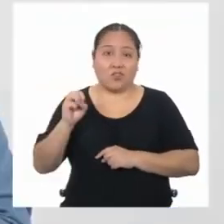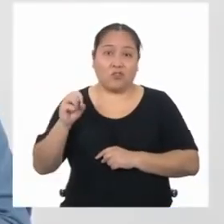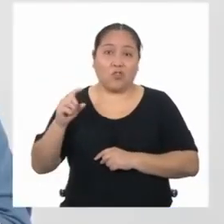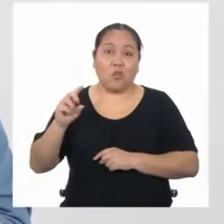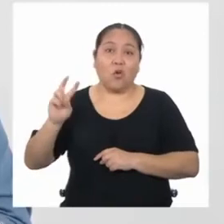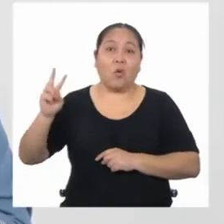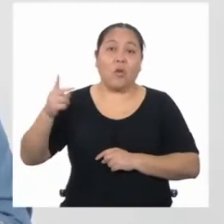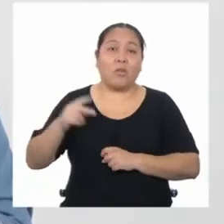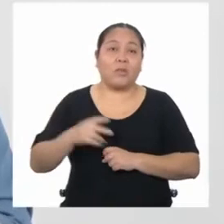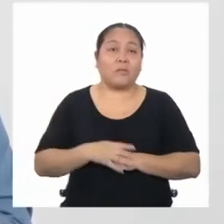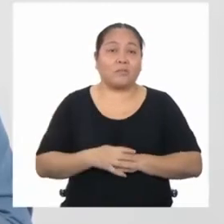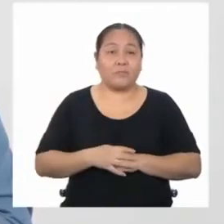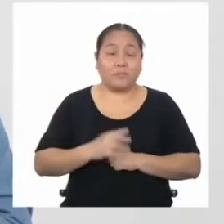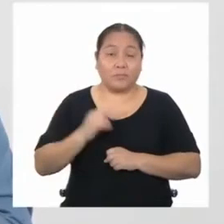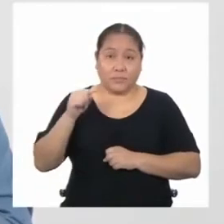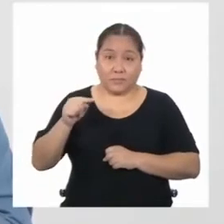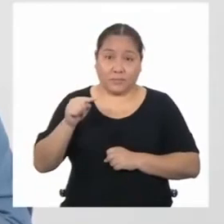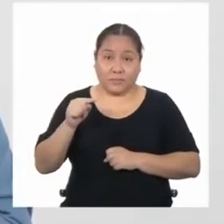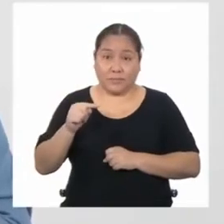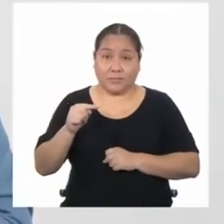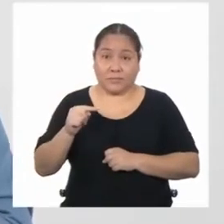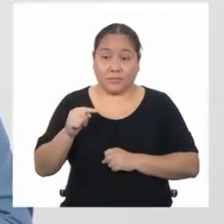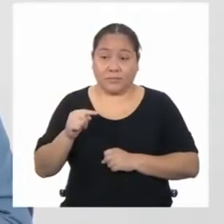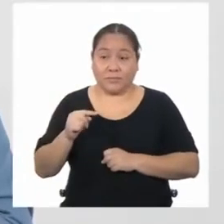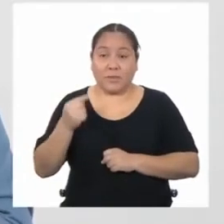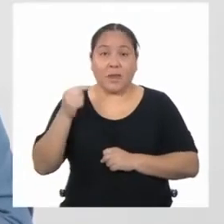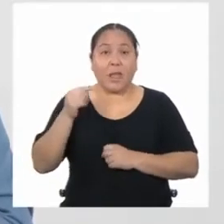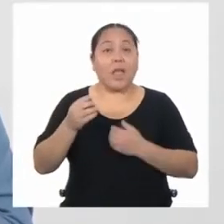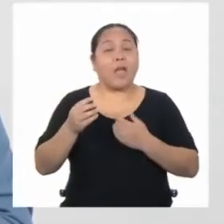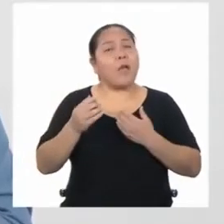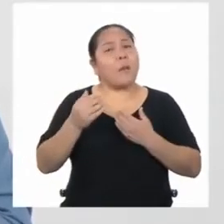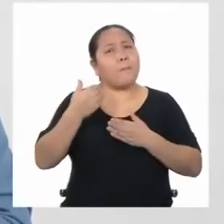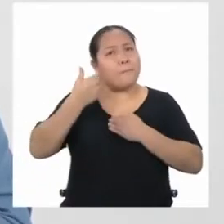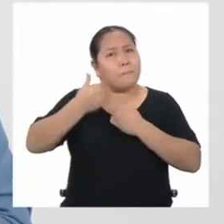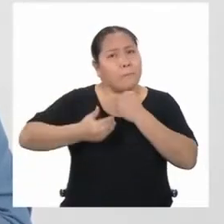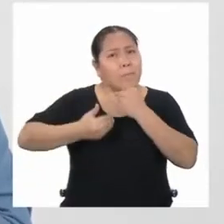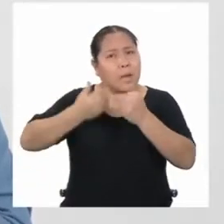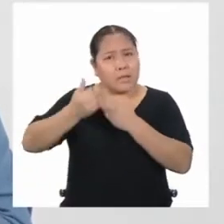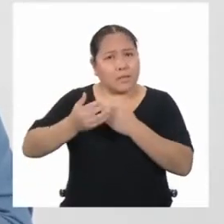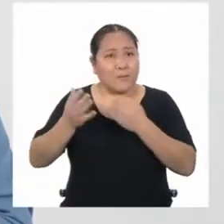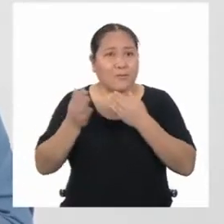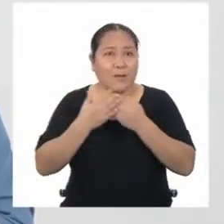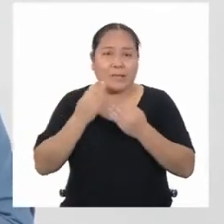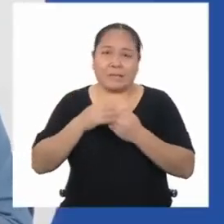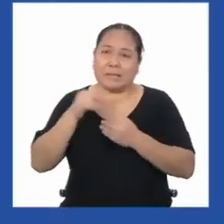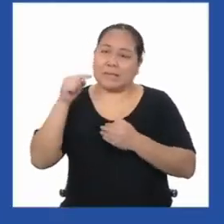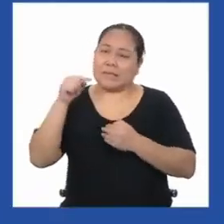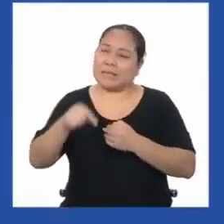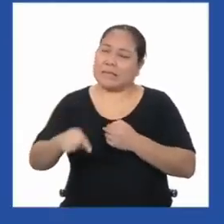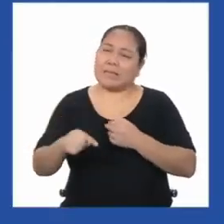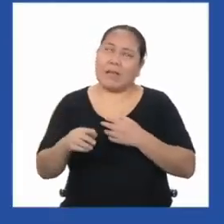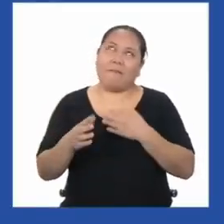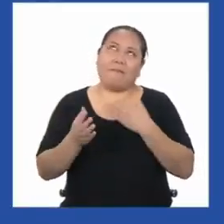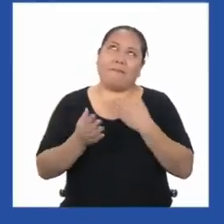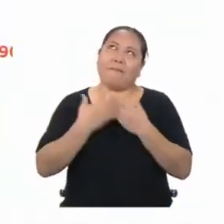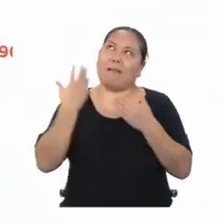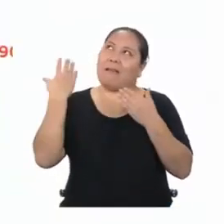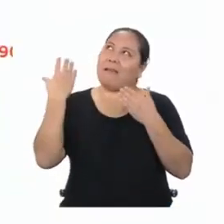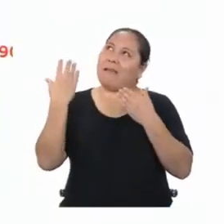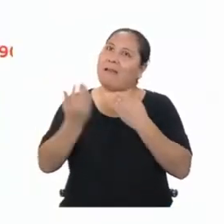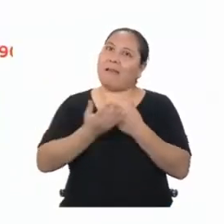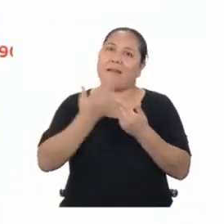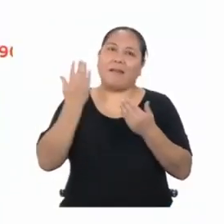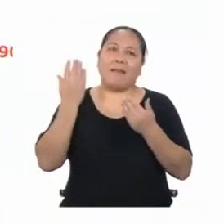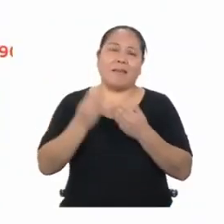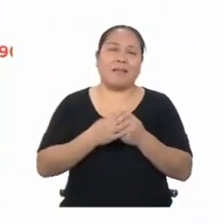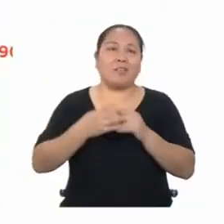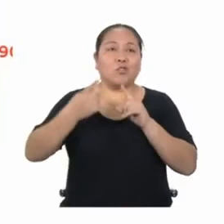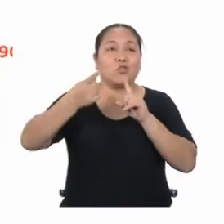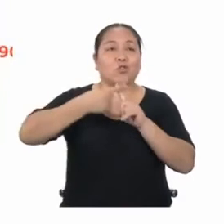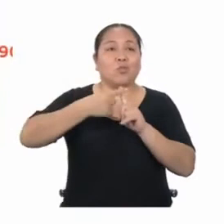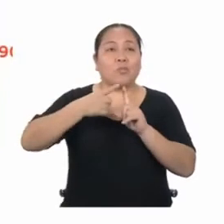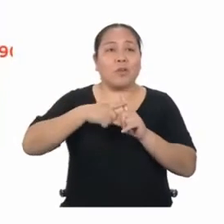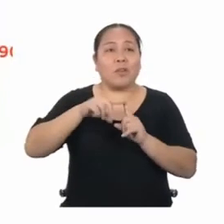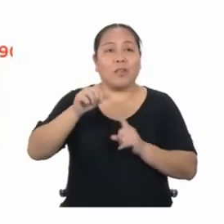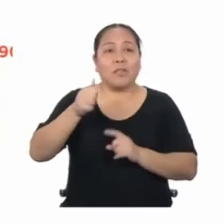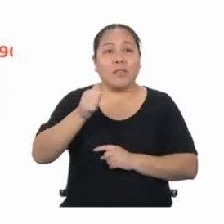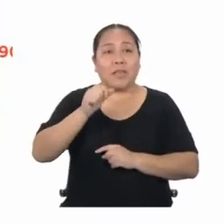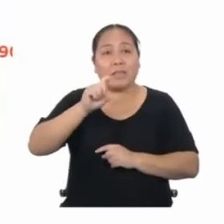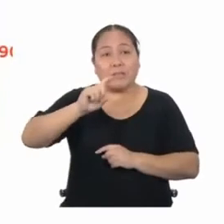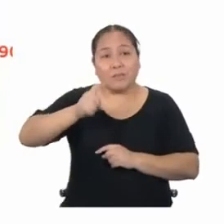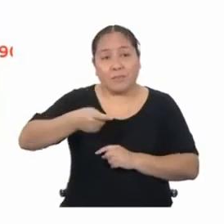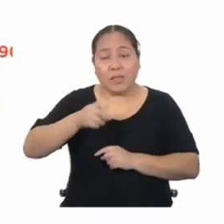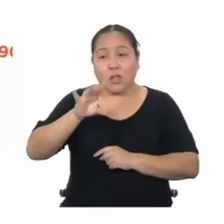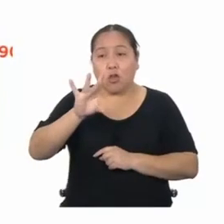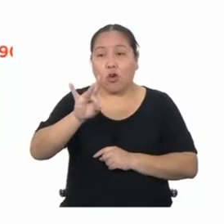Si los pasos anteriores fueron sencillos, este ya es sencillísimo. Sumemos los 10.800